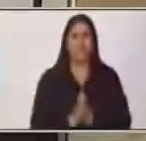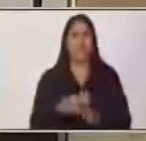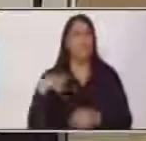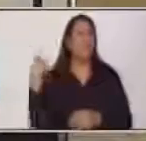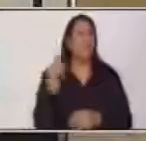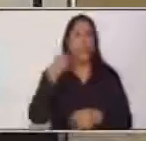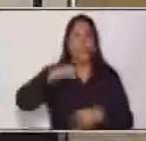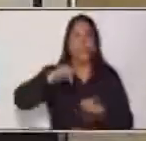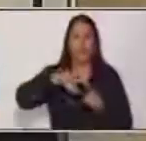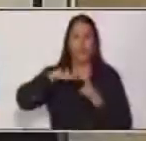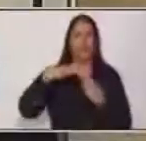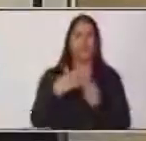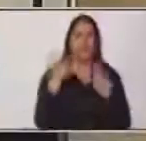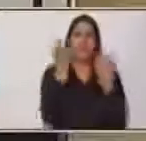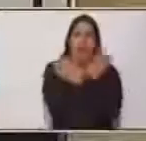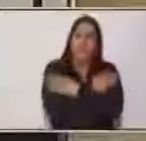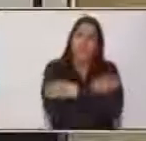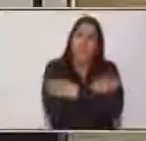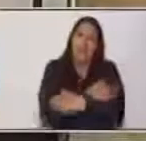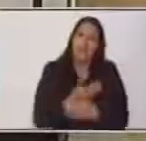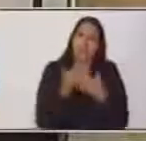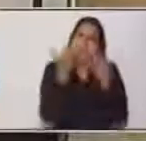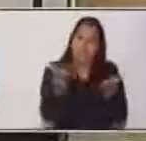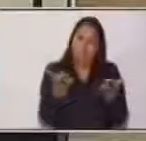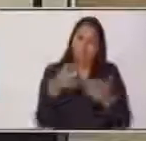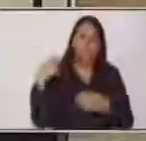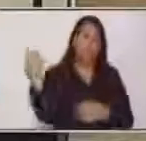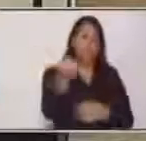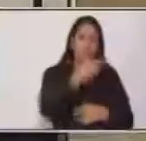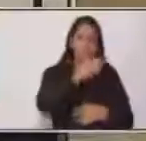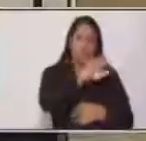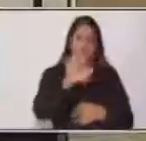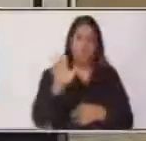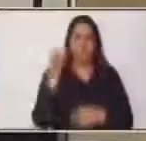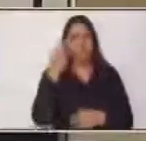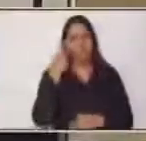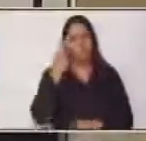toda esta situación. Un abrazo a la distancia para cada uno de ustedes y hasta pronto. ¡Gracias! ¡Gracias!